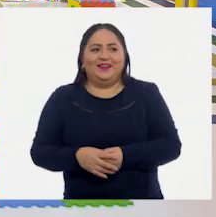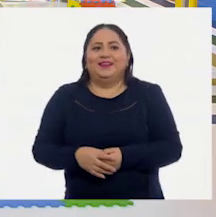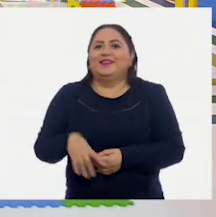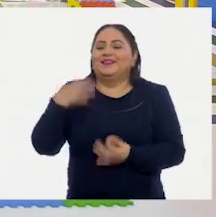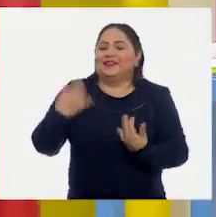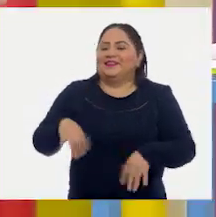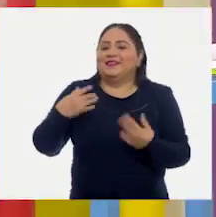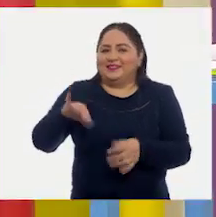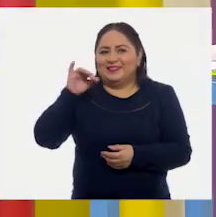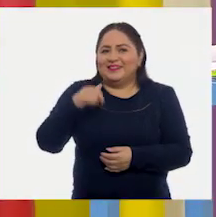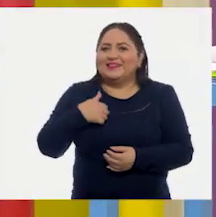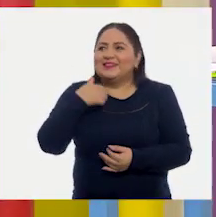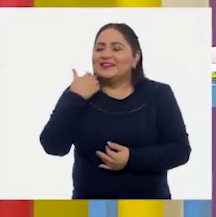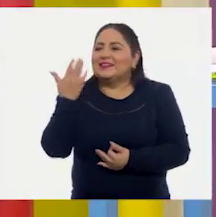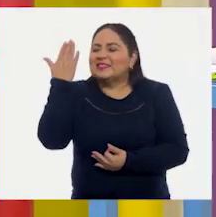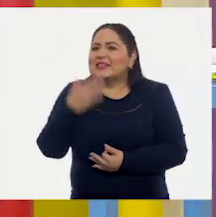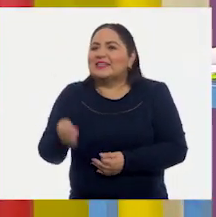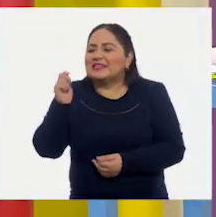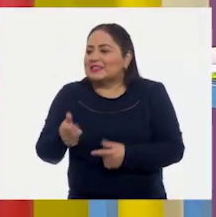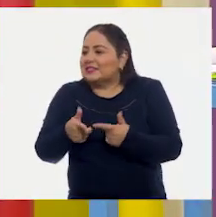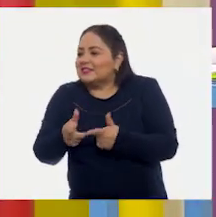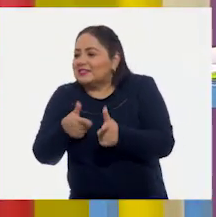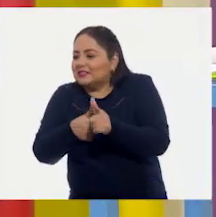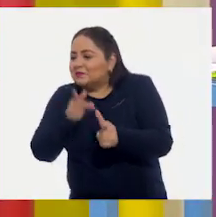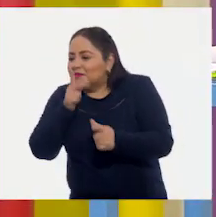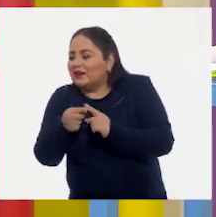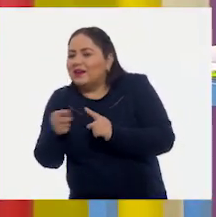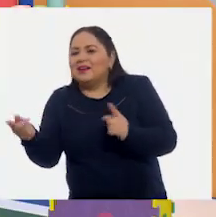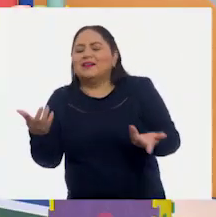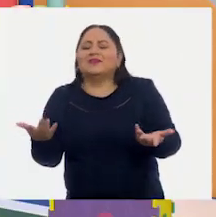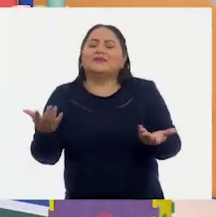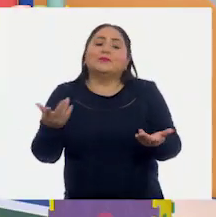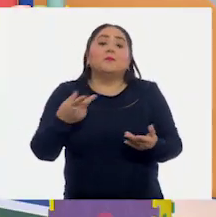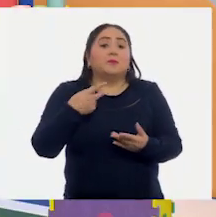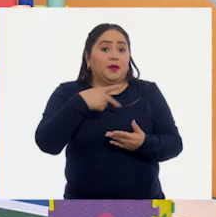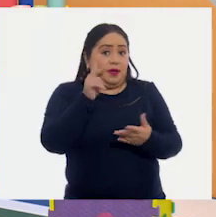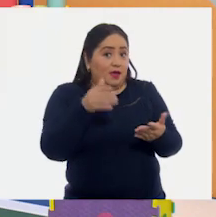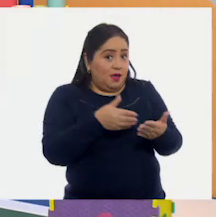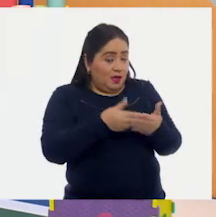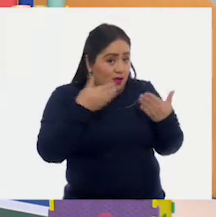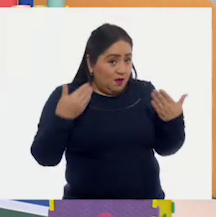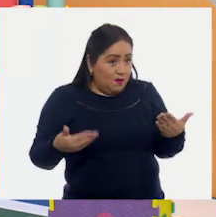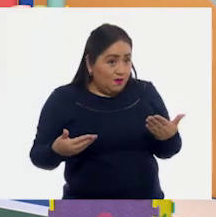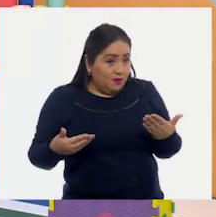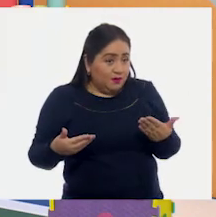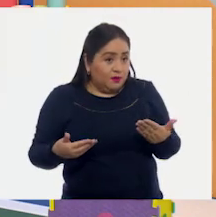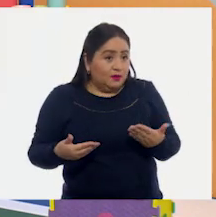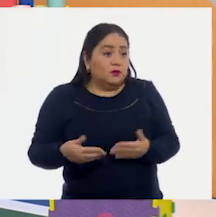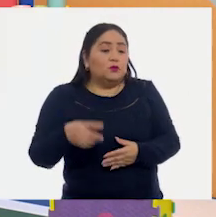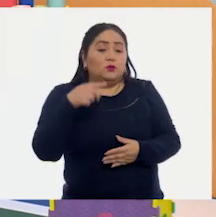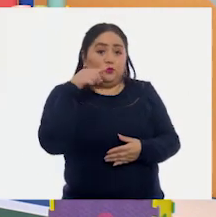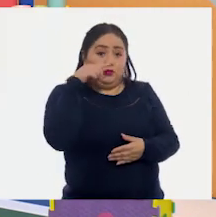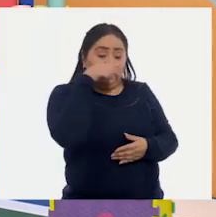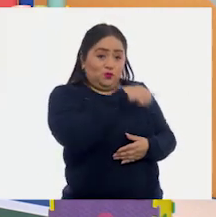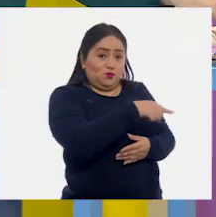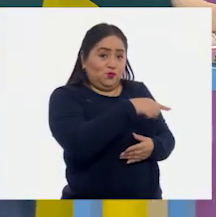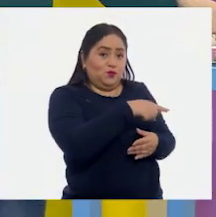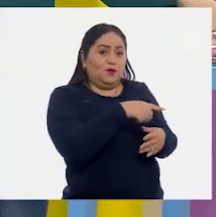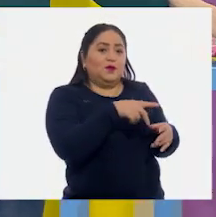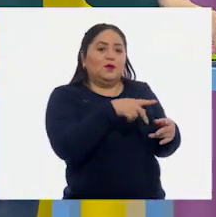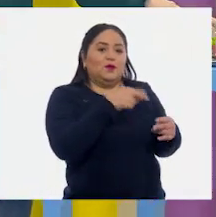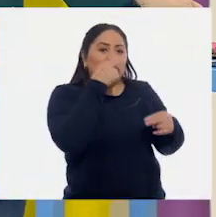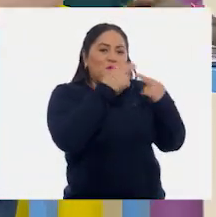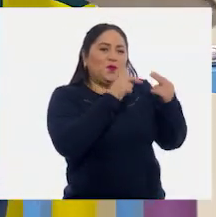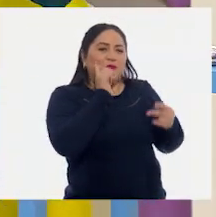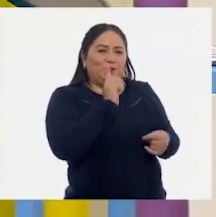¿Verdad, niños? Me con muchas ganas de saber qué sigue. Bueno, pues ahora toma tu vendedora